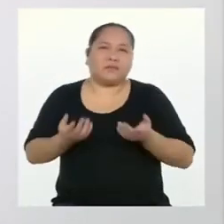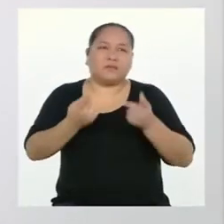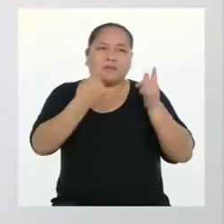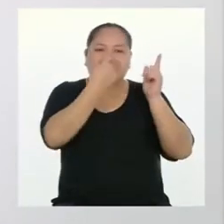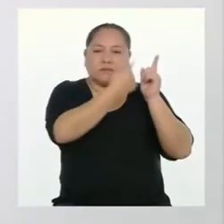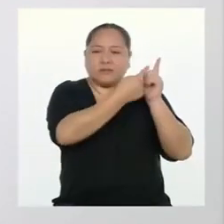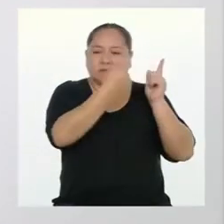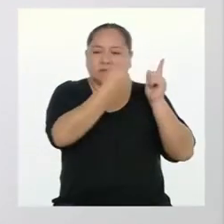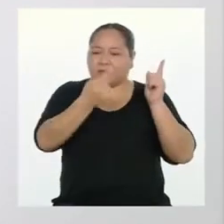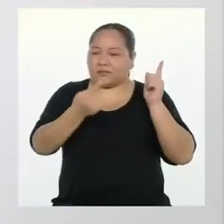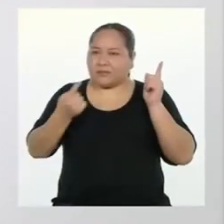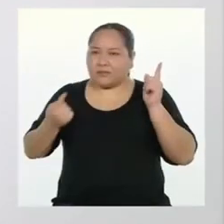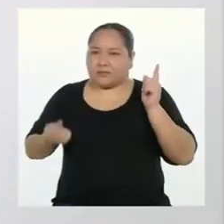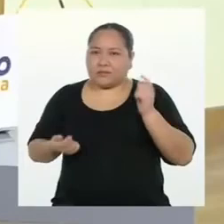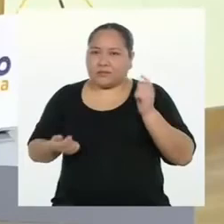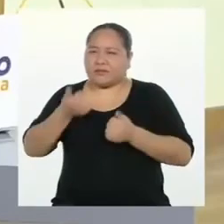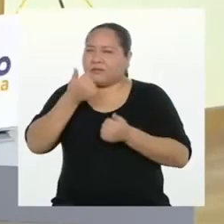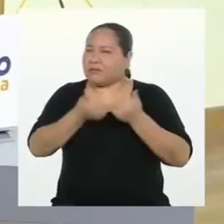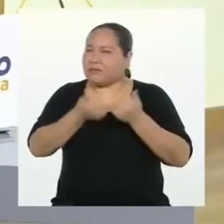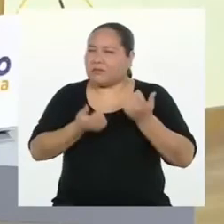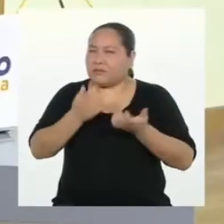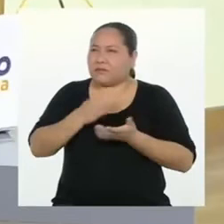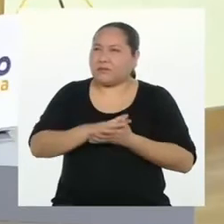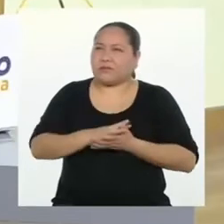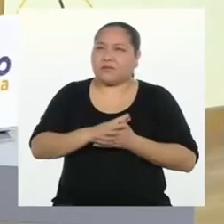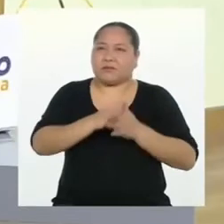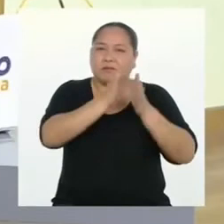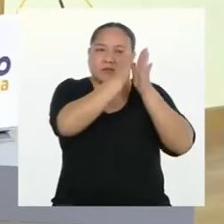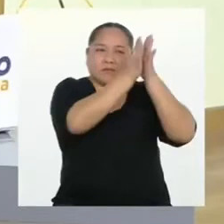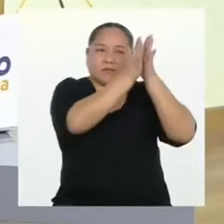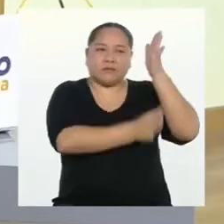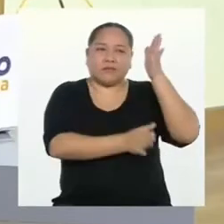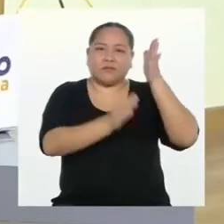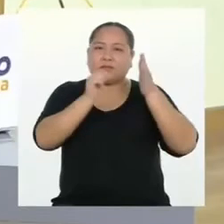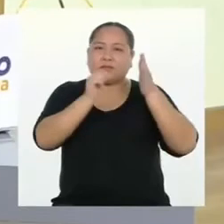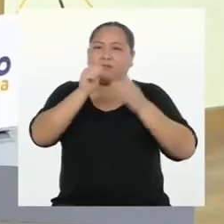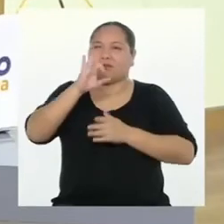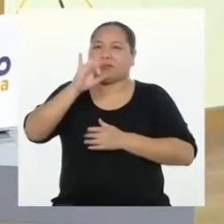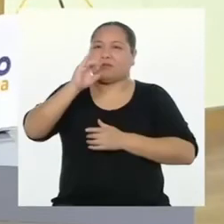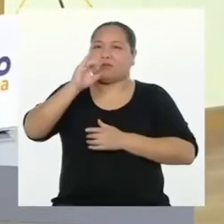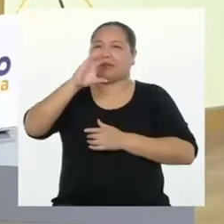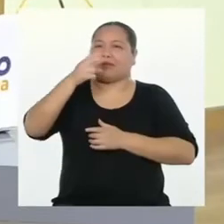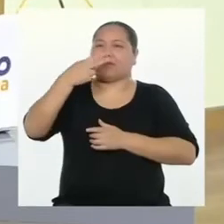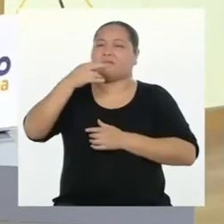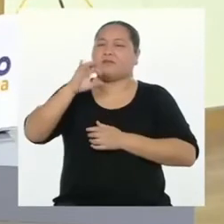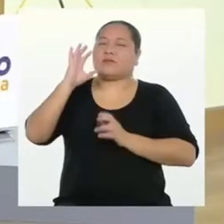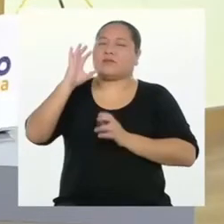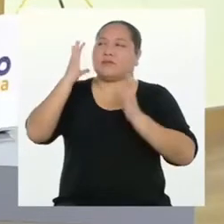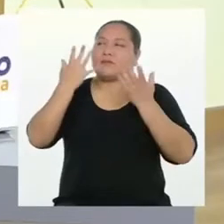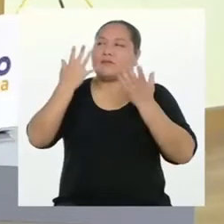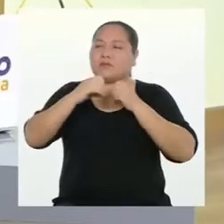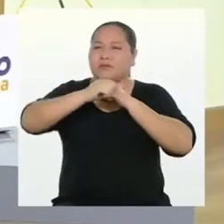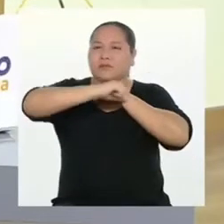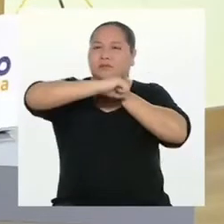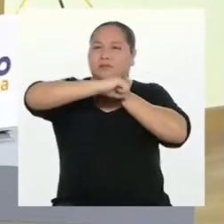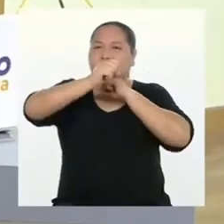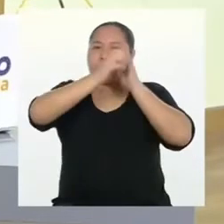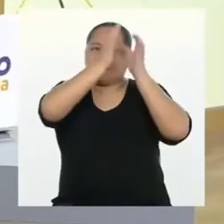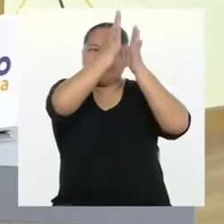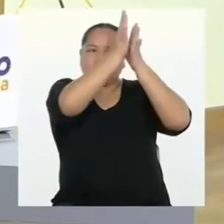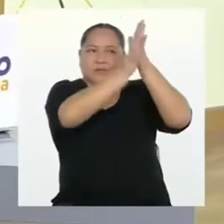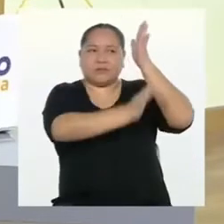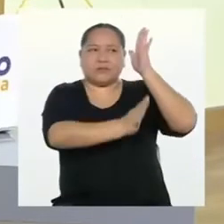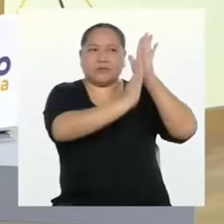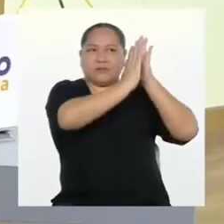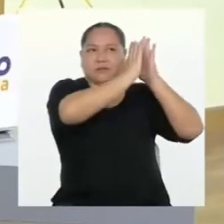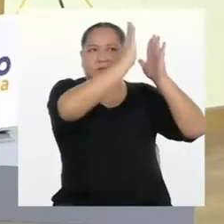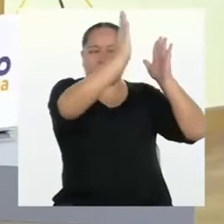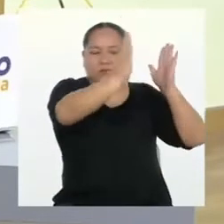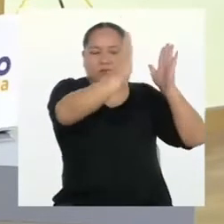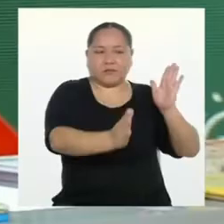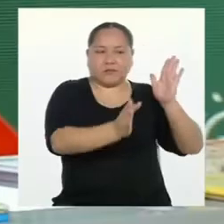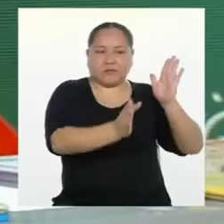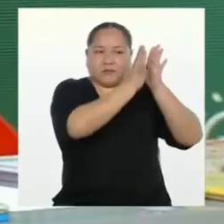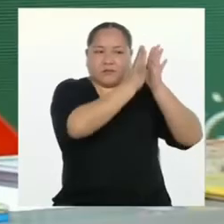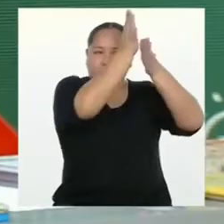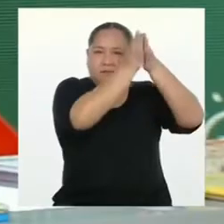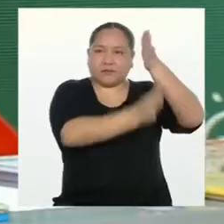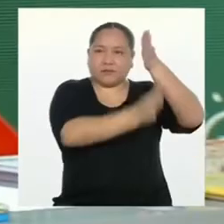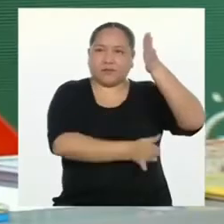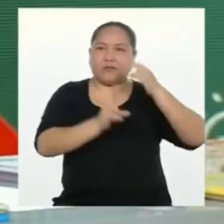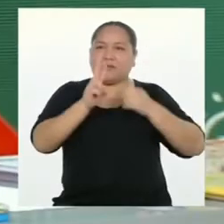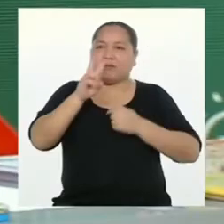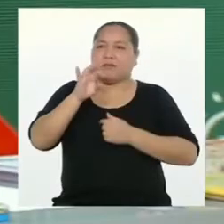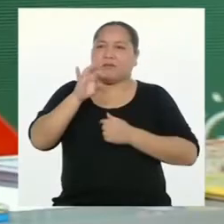cada uno de ellos. El afiche, por ejemplo, me suena a lo que vemos en las publicidades pegadas en las paredes o paneles.